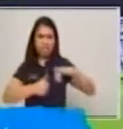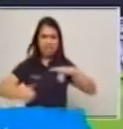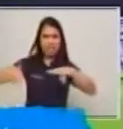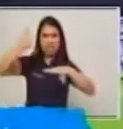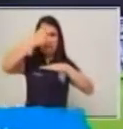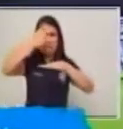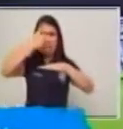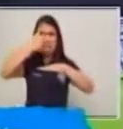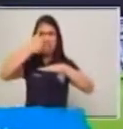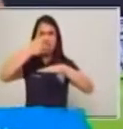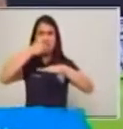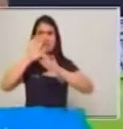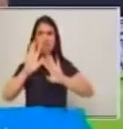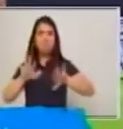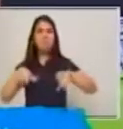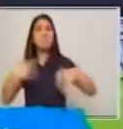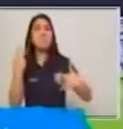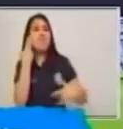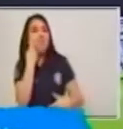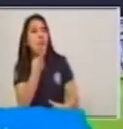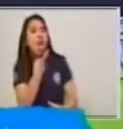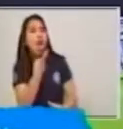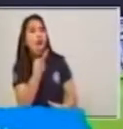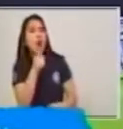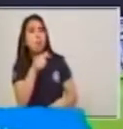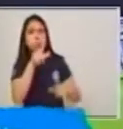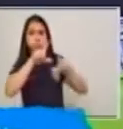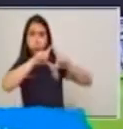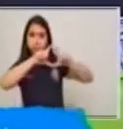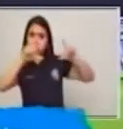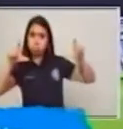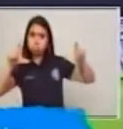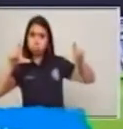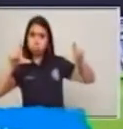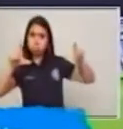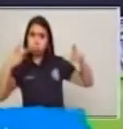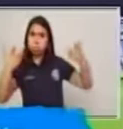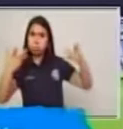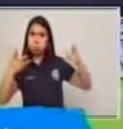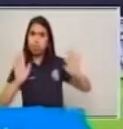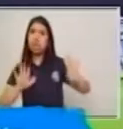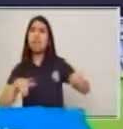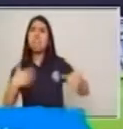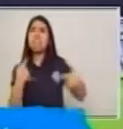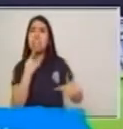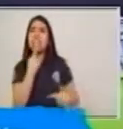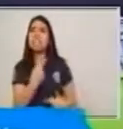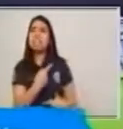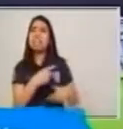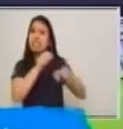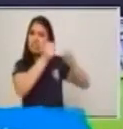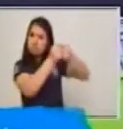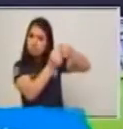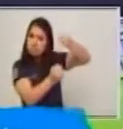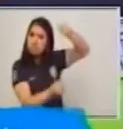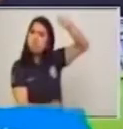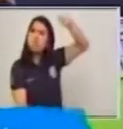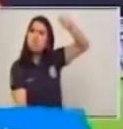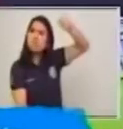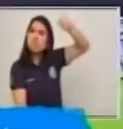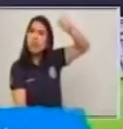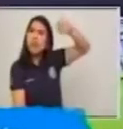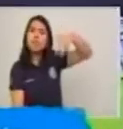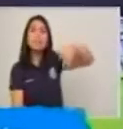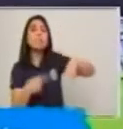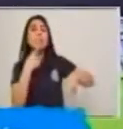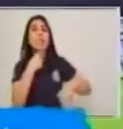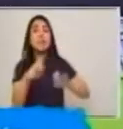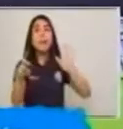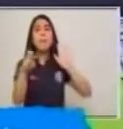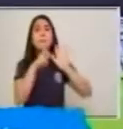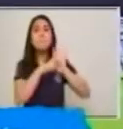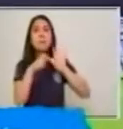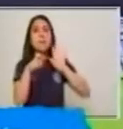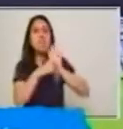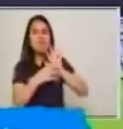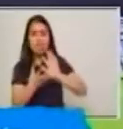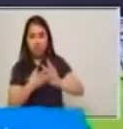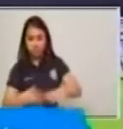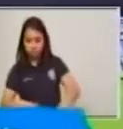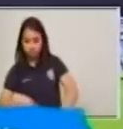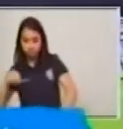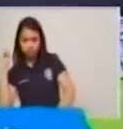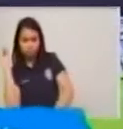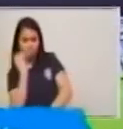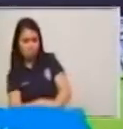prohibido tirar papeles. Muy bien, así como este guarda forestal, nosotros cuando